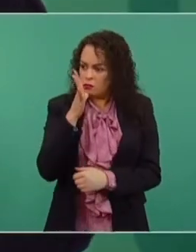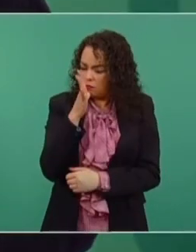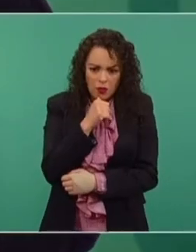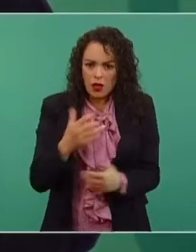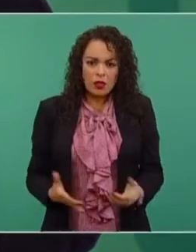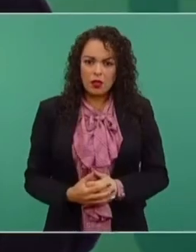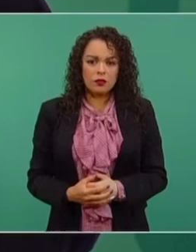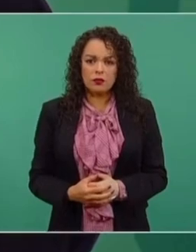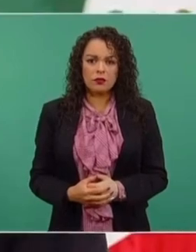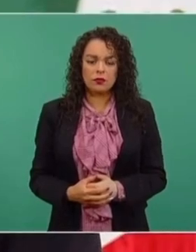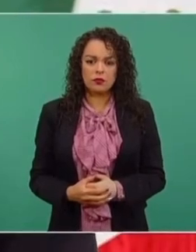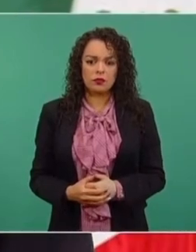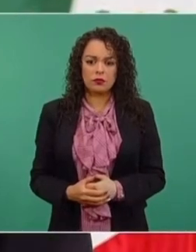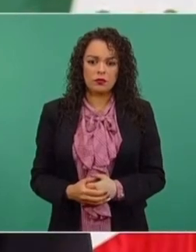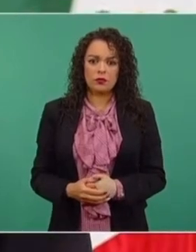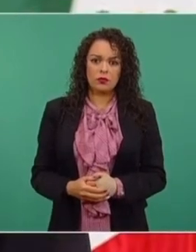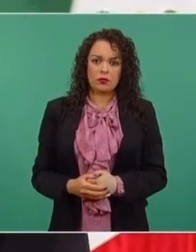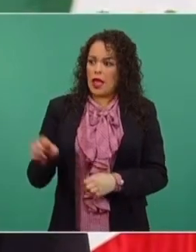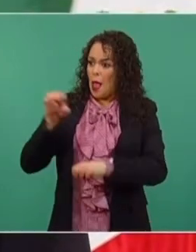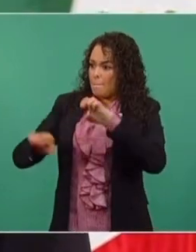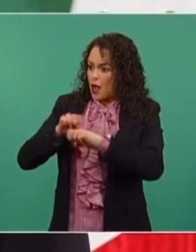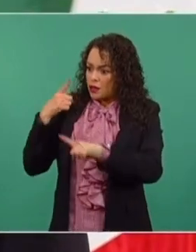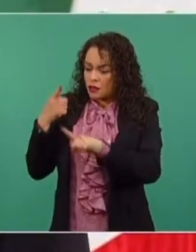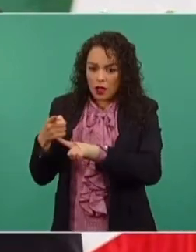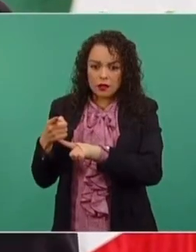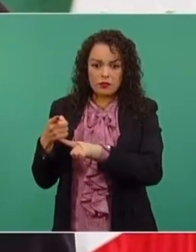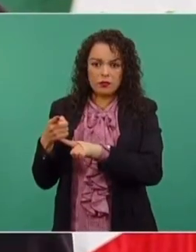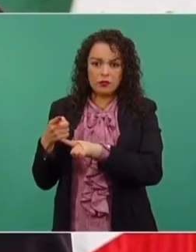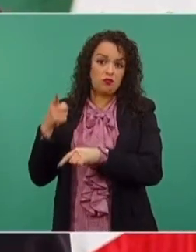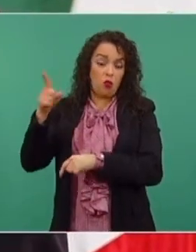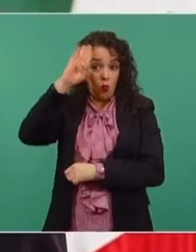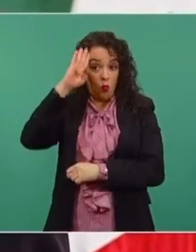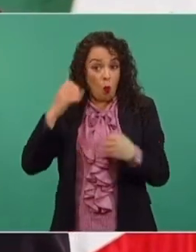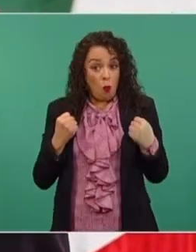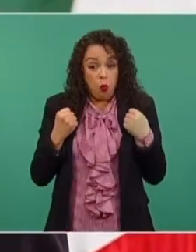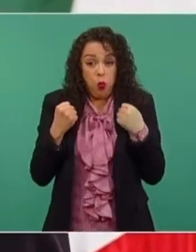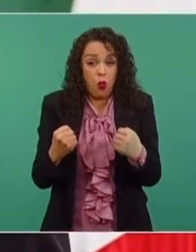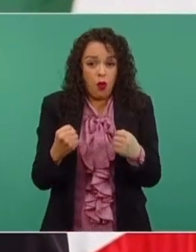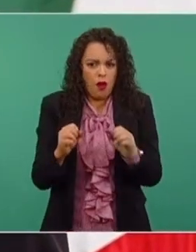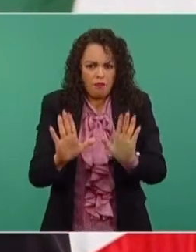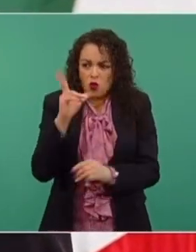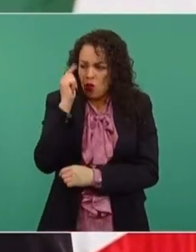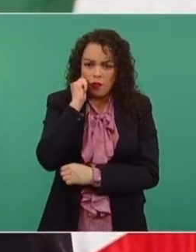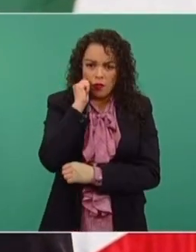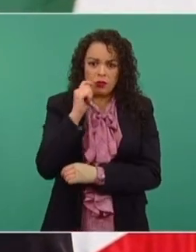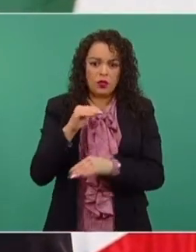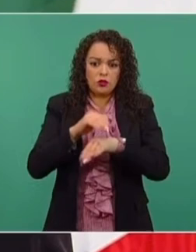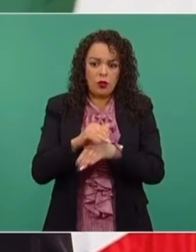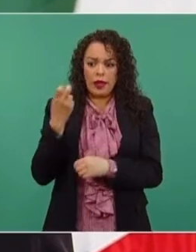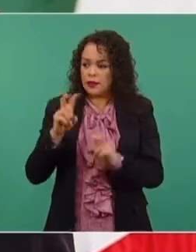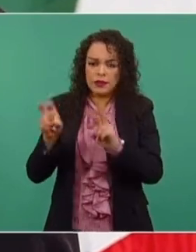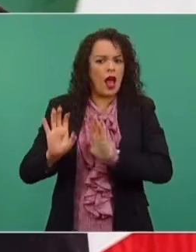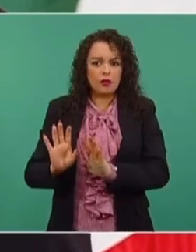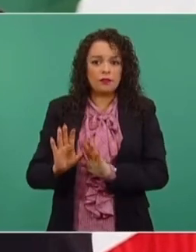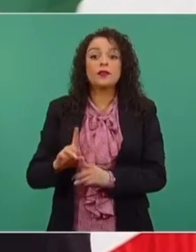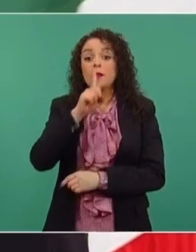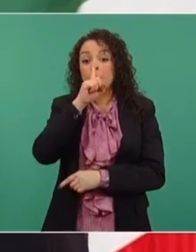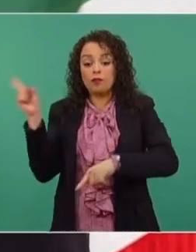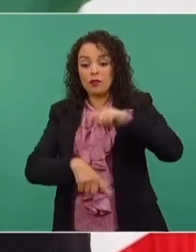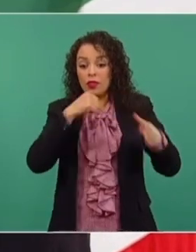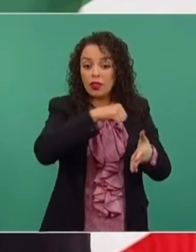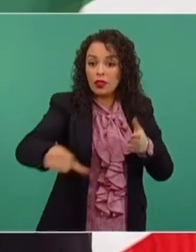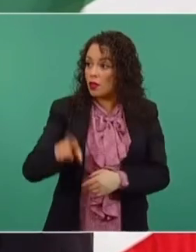una corporación económica, por poderosa que sea, en este caso en el ámbito de lo mediático, silenciar